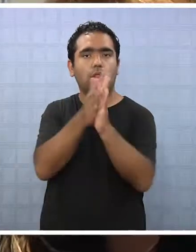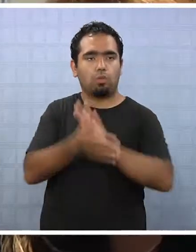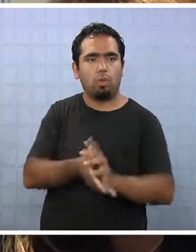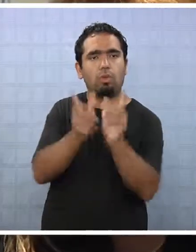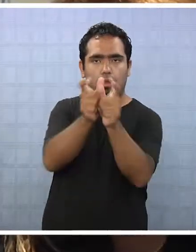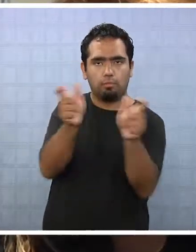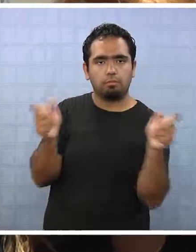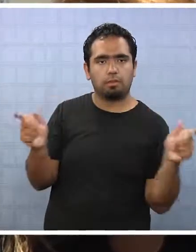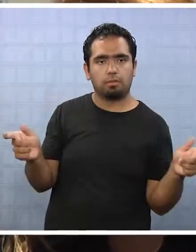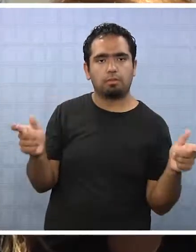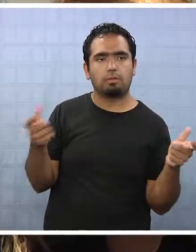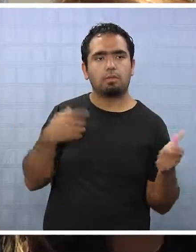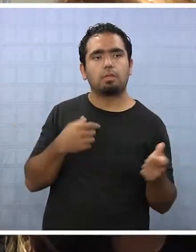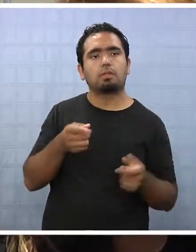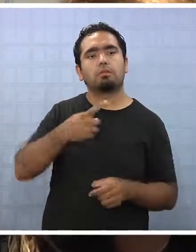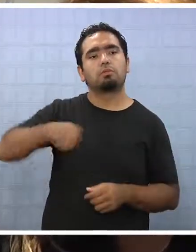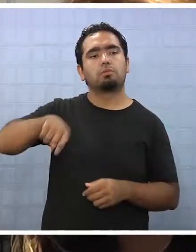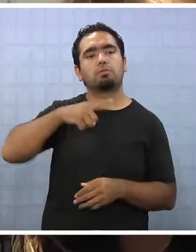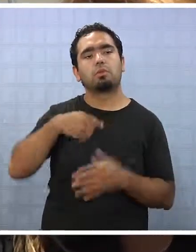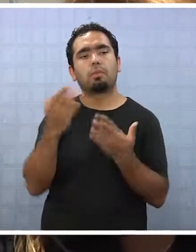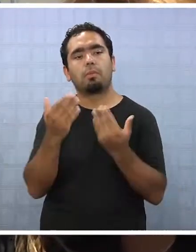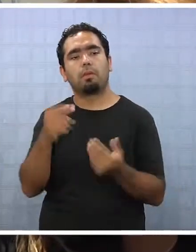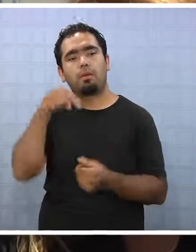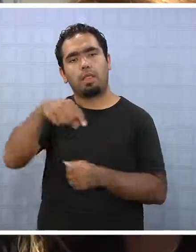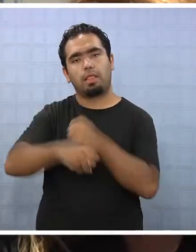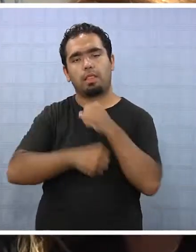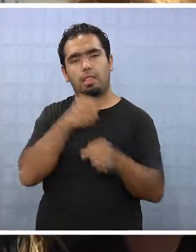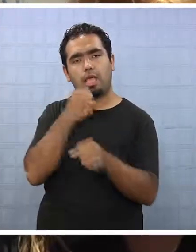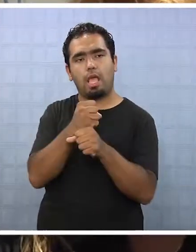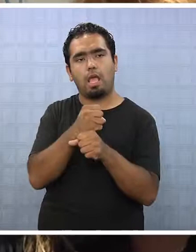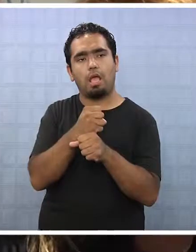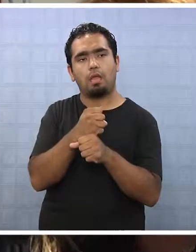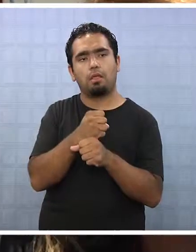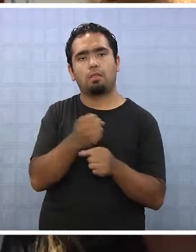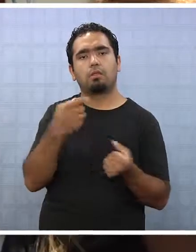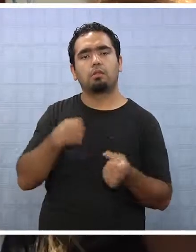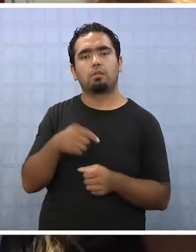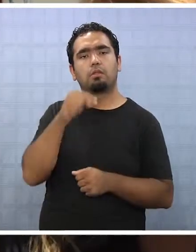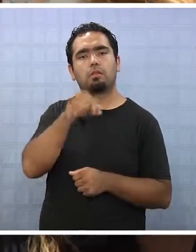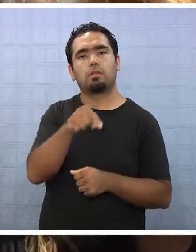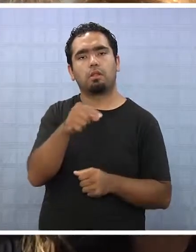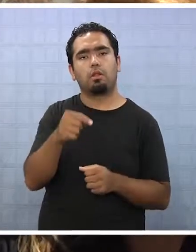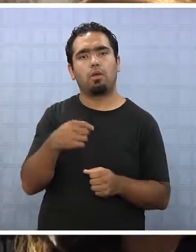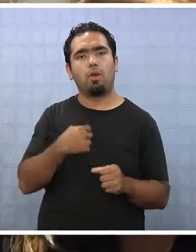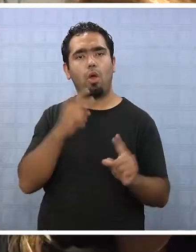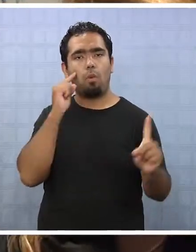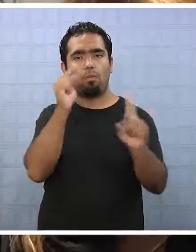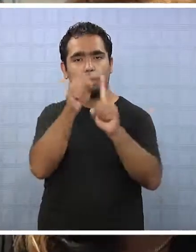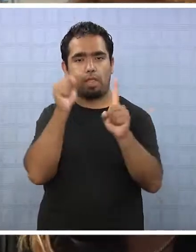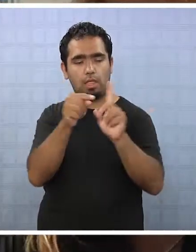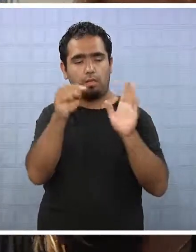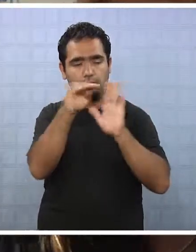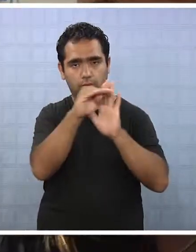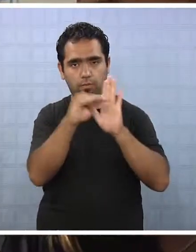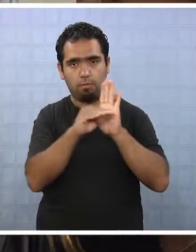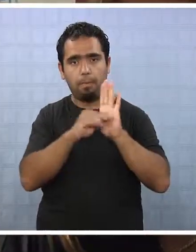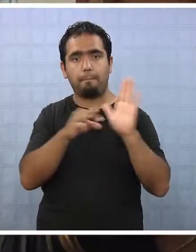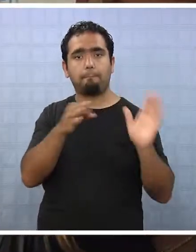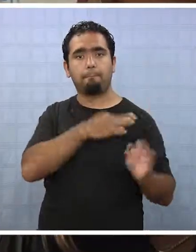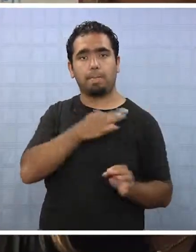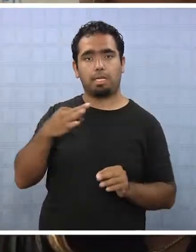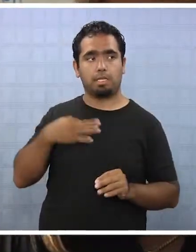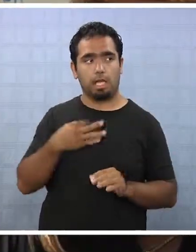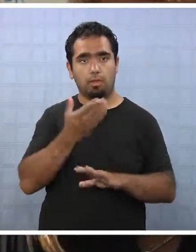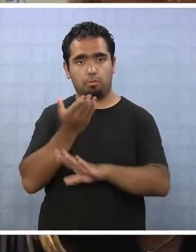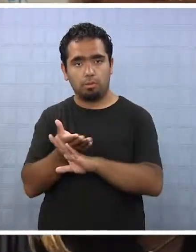Y nosotros esperamos que este año, sin lugar a dudas, los cumplimientos de metas que nos pide el ministerio, sin lugar a